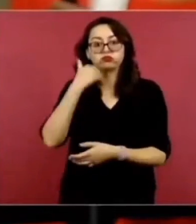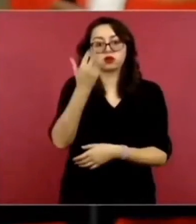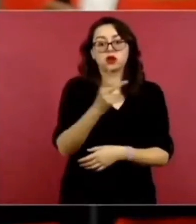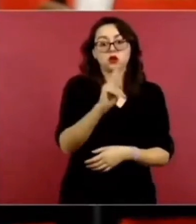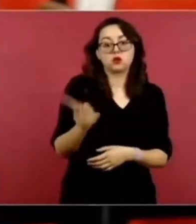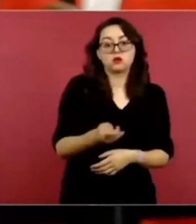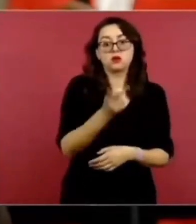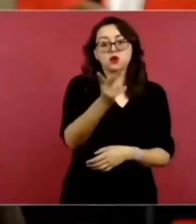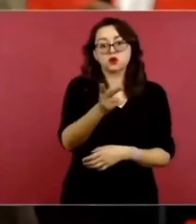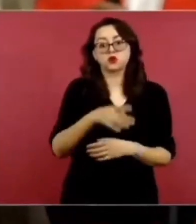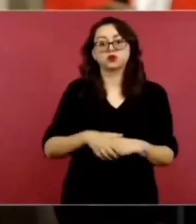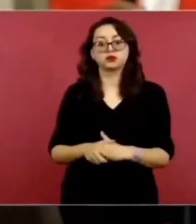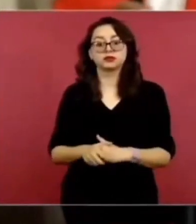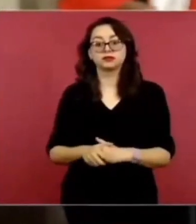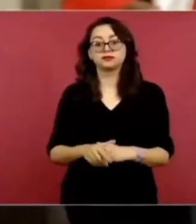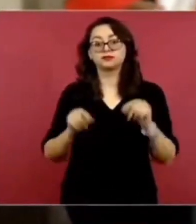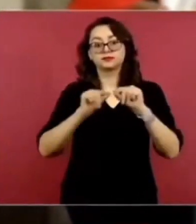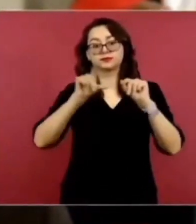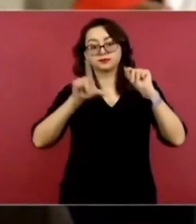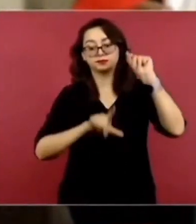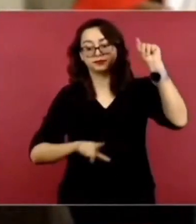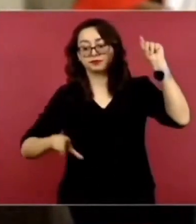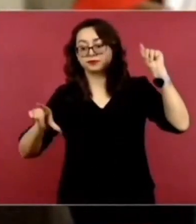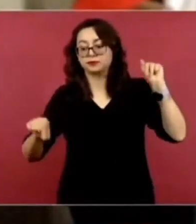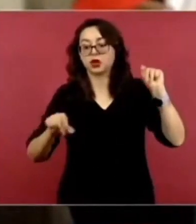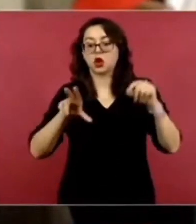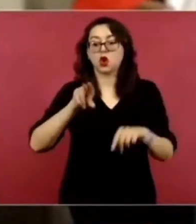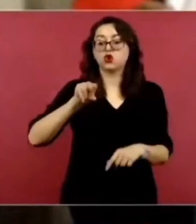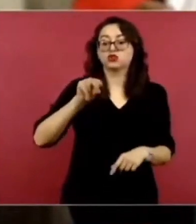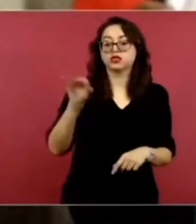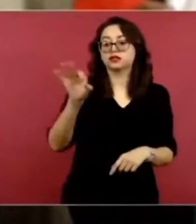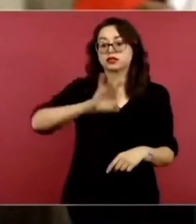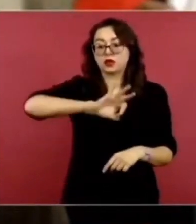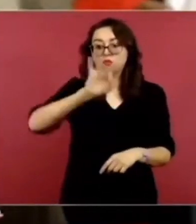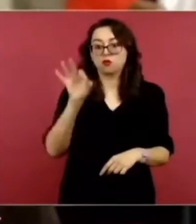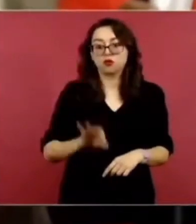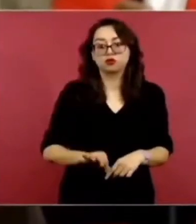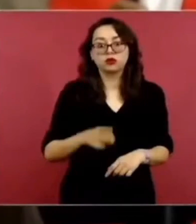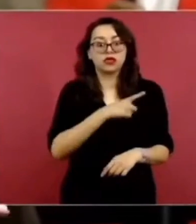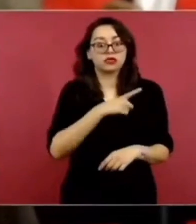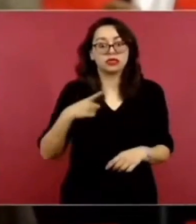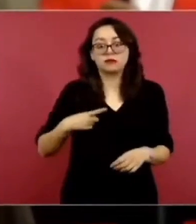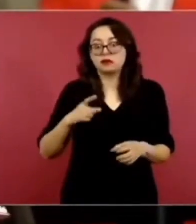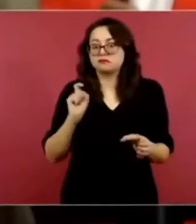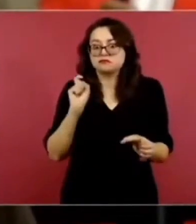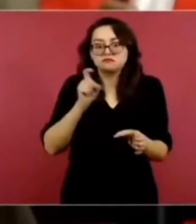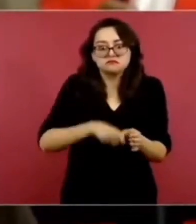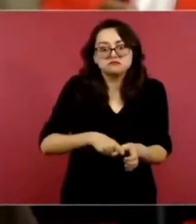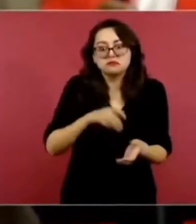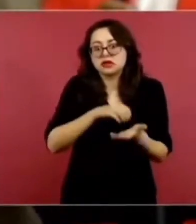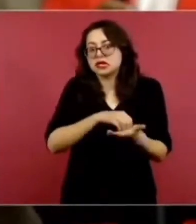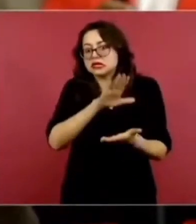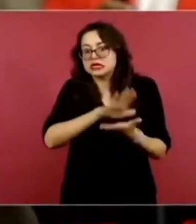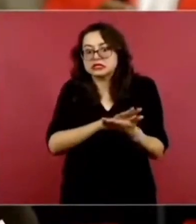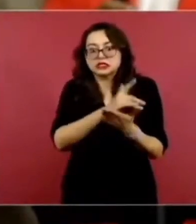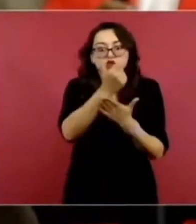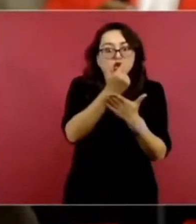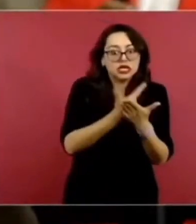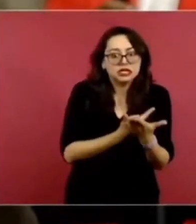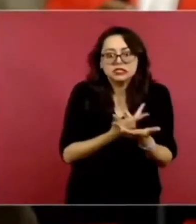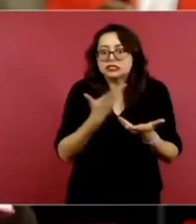% de los mexicanos obviamente van a tener que afiliarse o que registrarse para poder